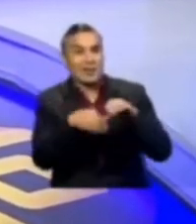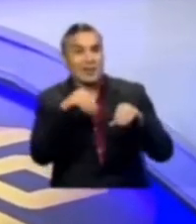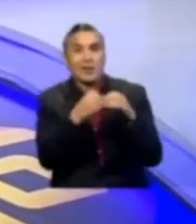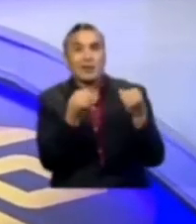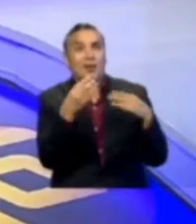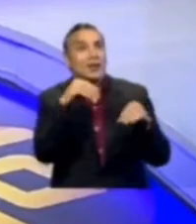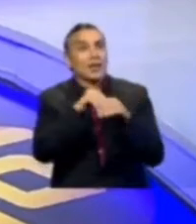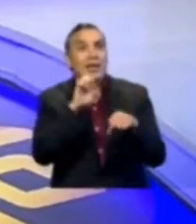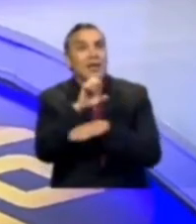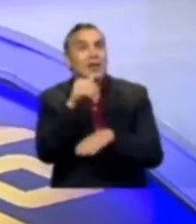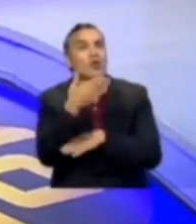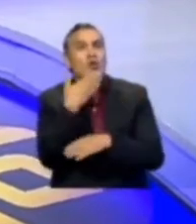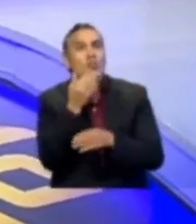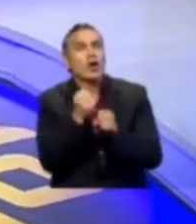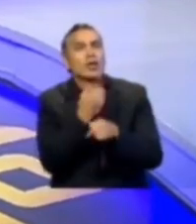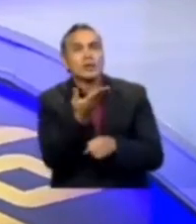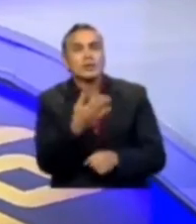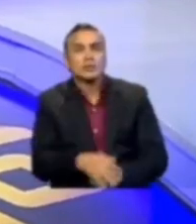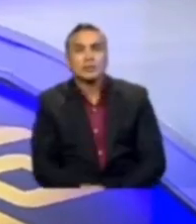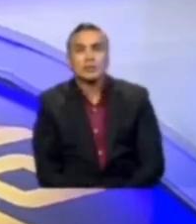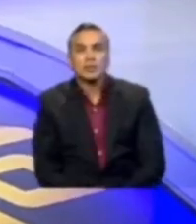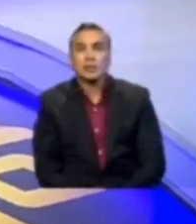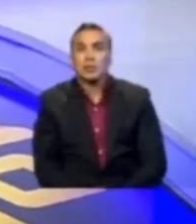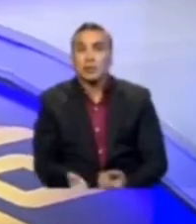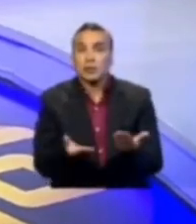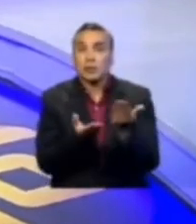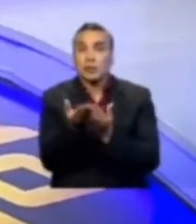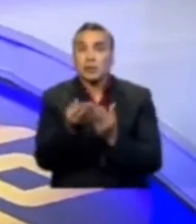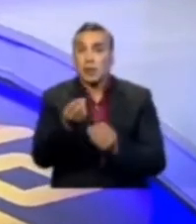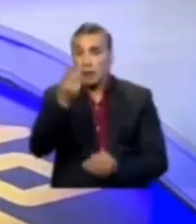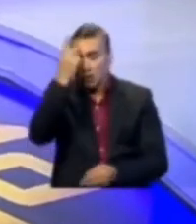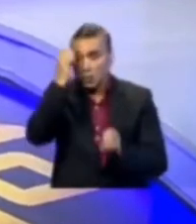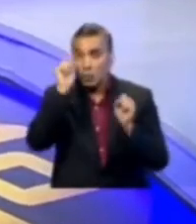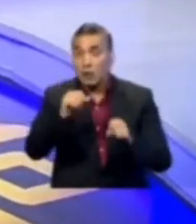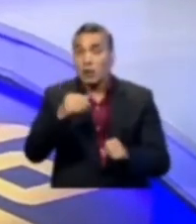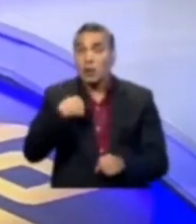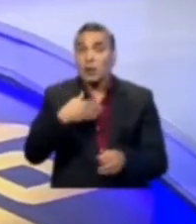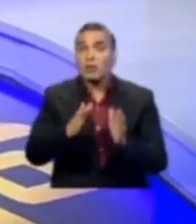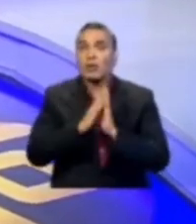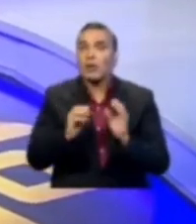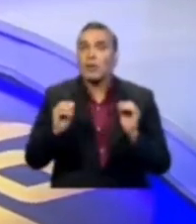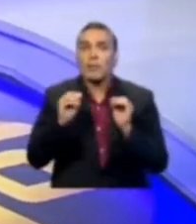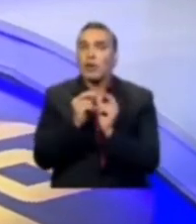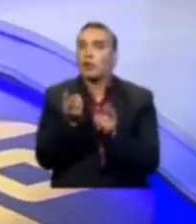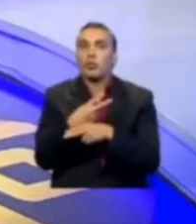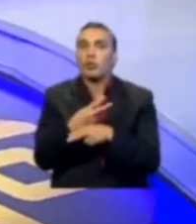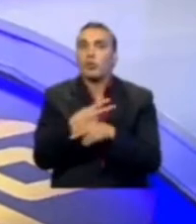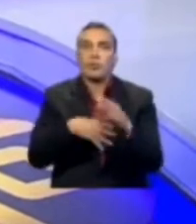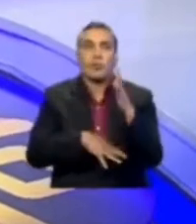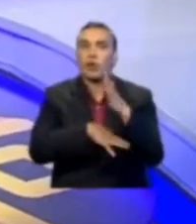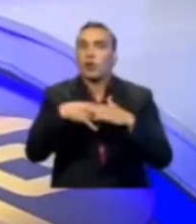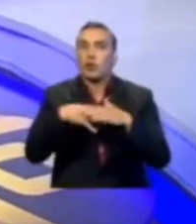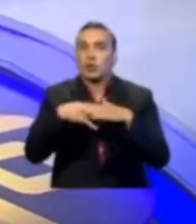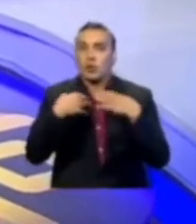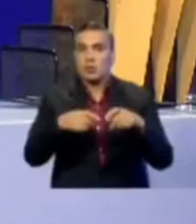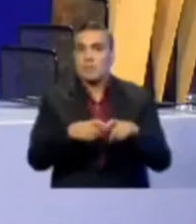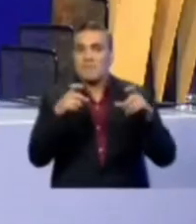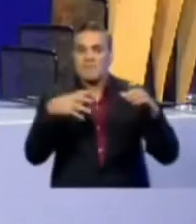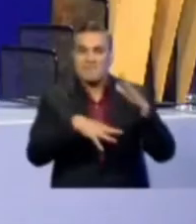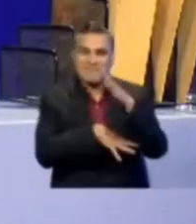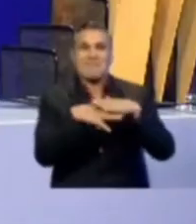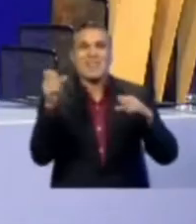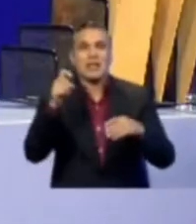numeroso en el país? ¿La presión del servicio de deuda es posible que exija una mayor producción petrolera en tal contexto?